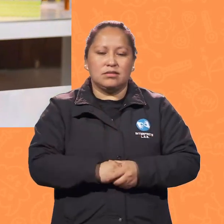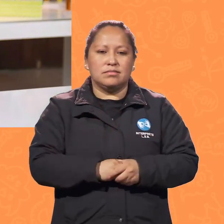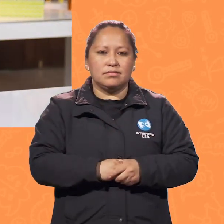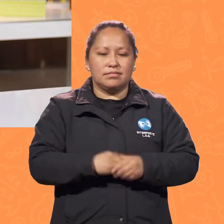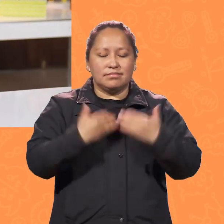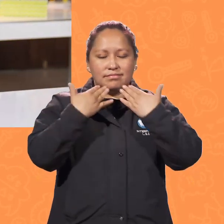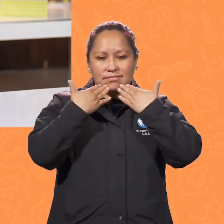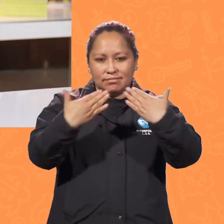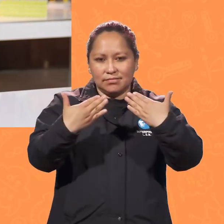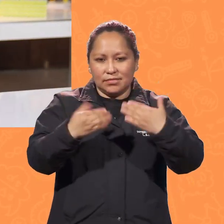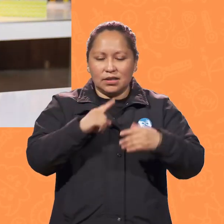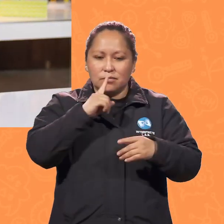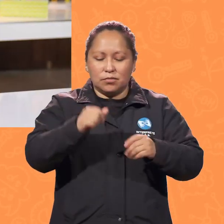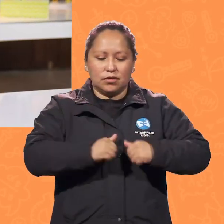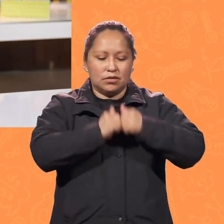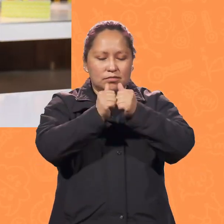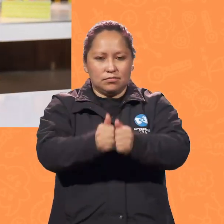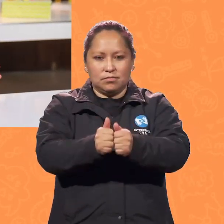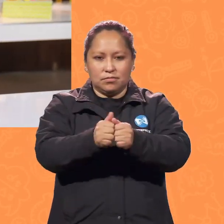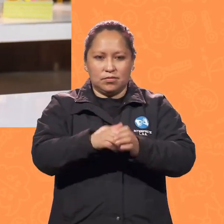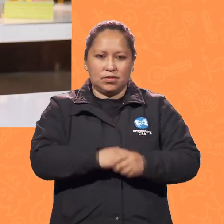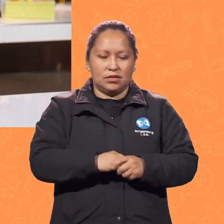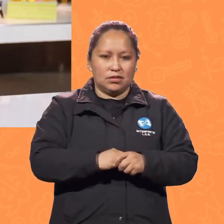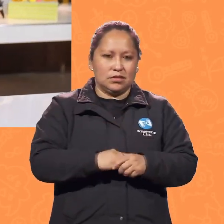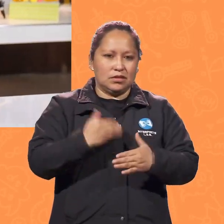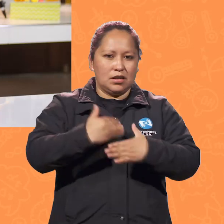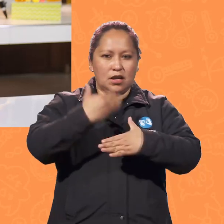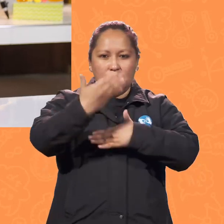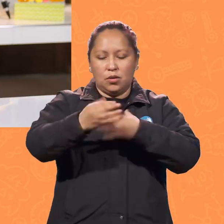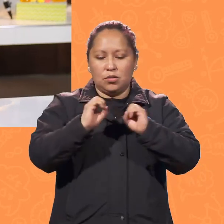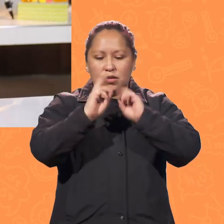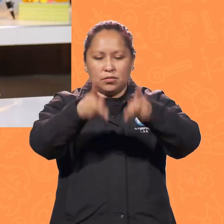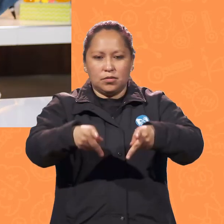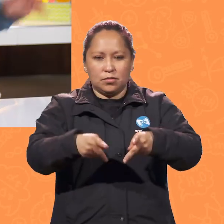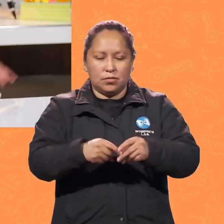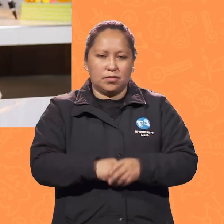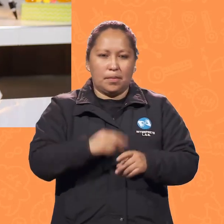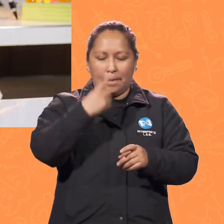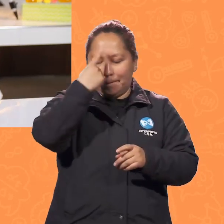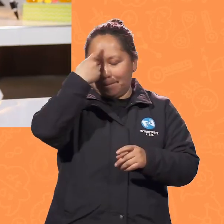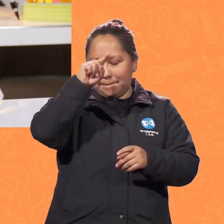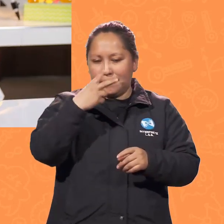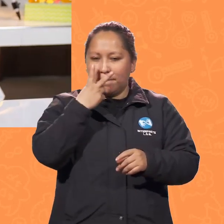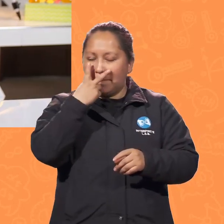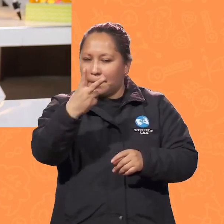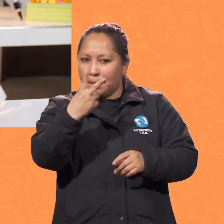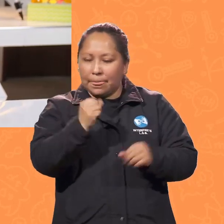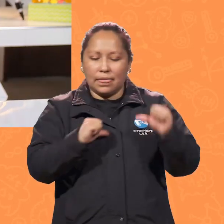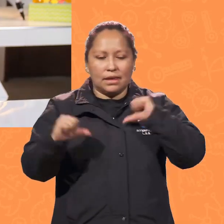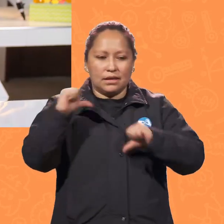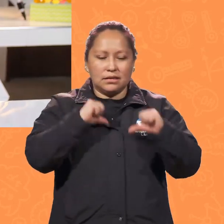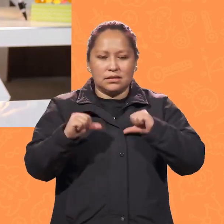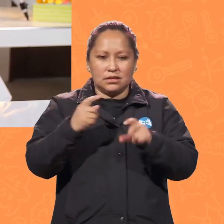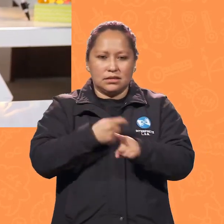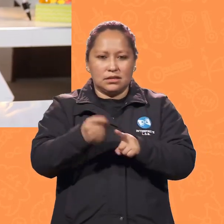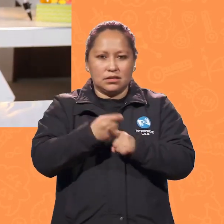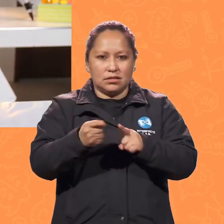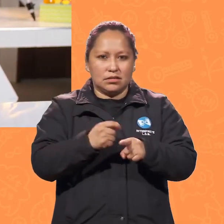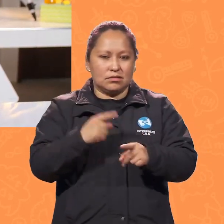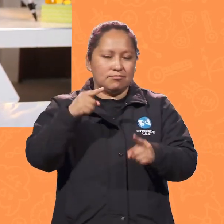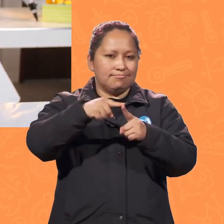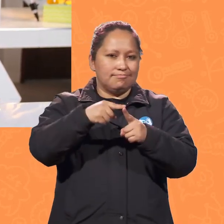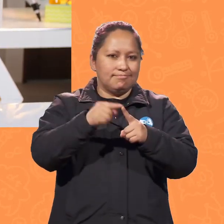gracias por estar con nosotras. Hasta una siguiente oportunidad para descubrir más cosas sobre ciencia y tecnología. ¡Hasta luego!